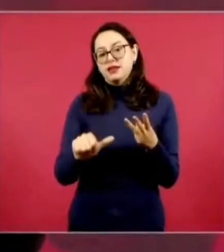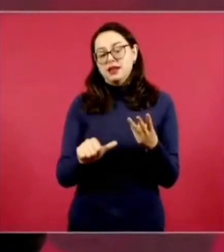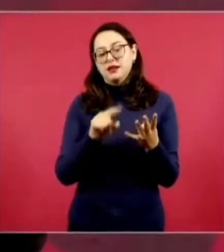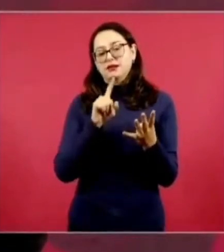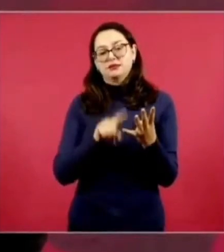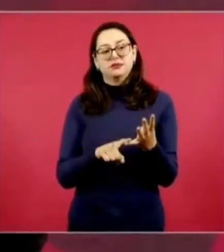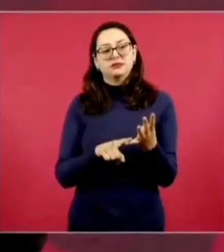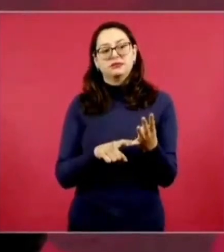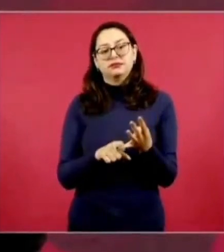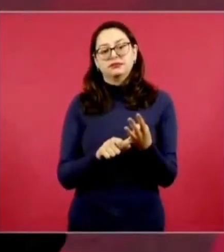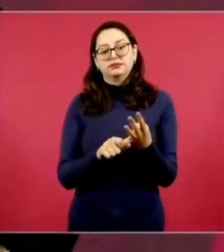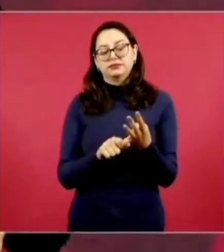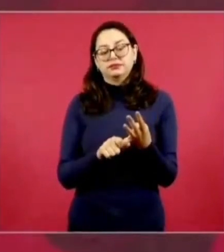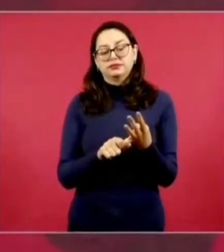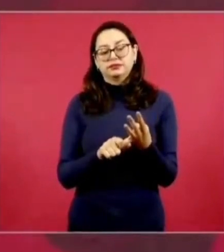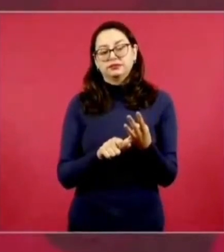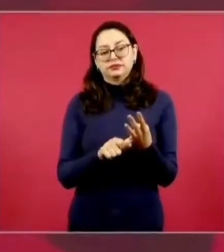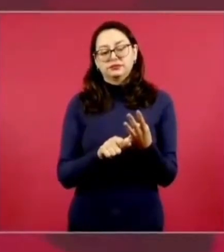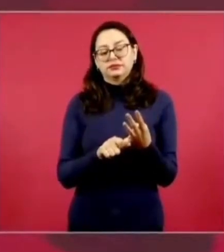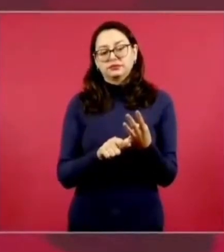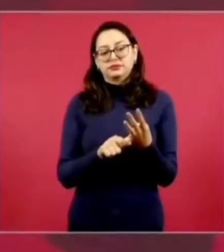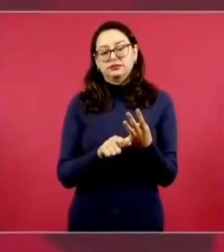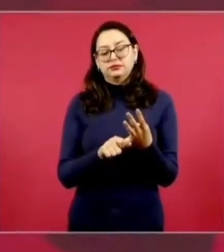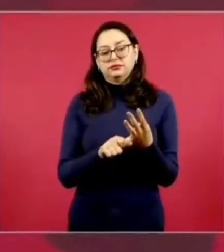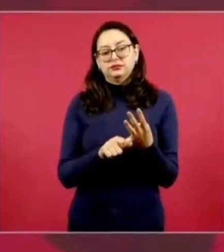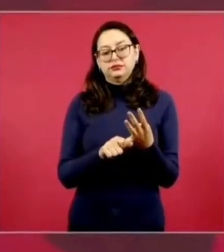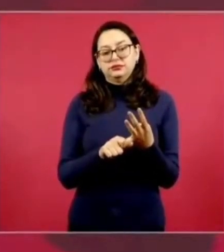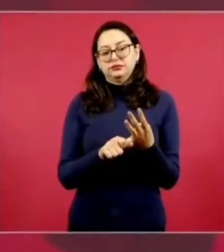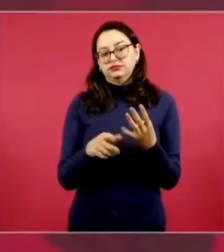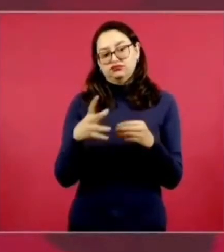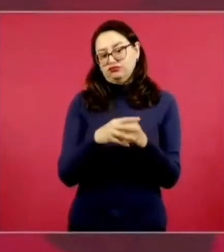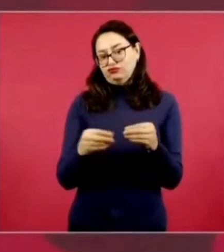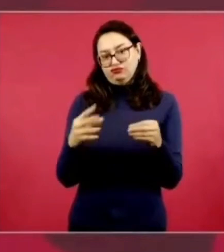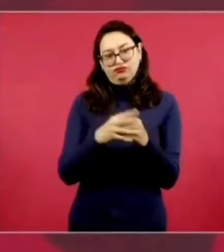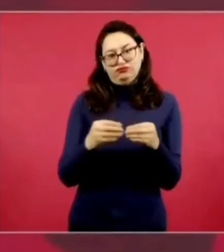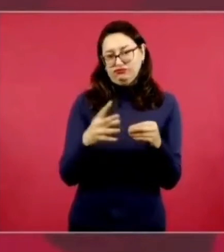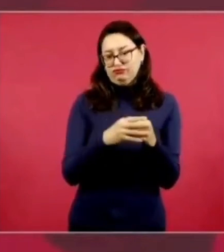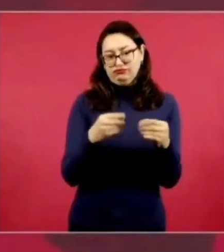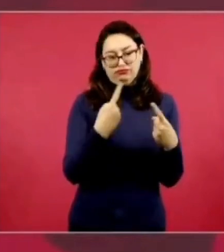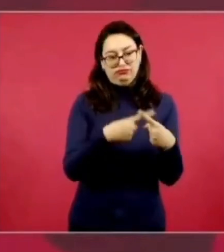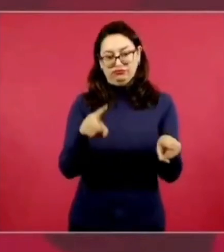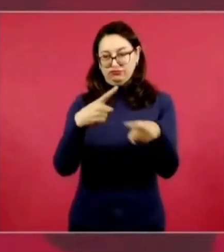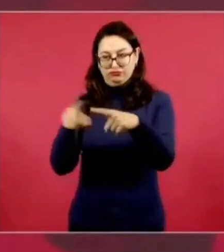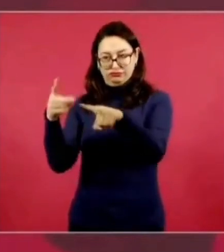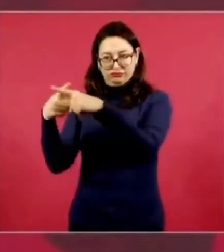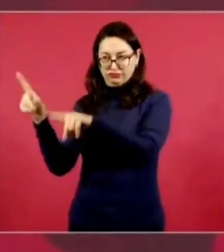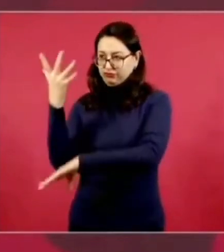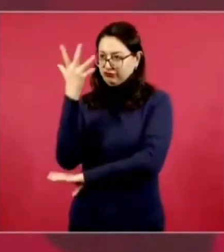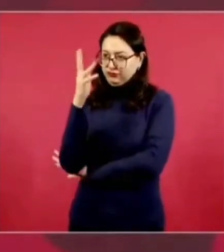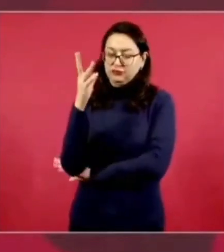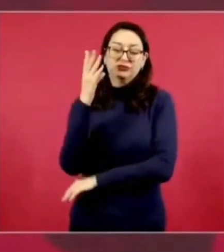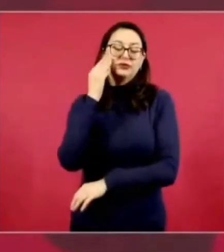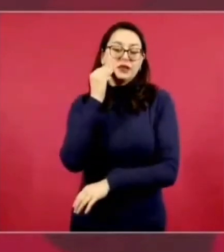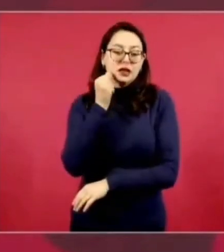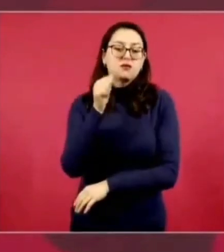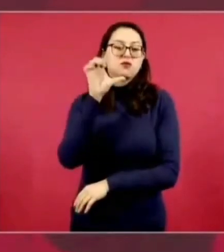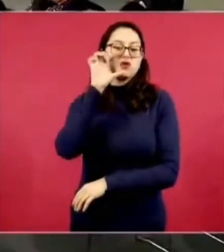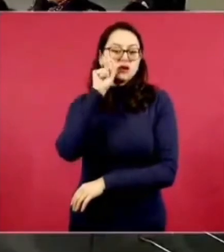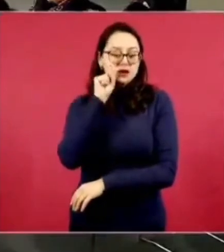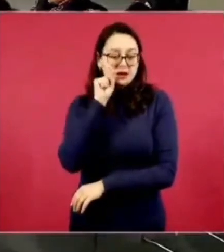y frutales limón naranja